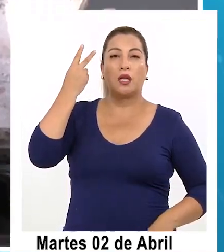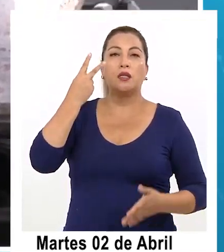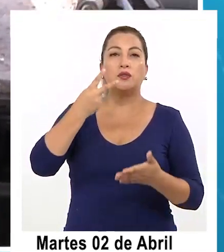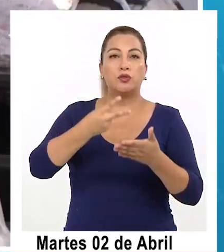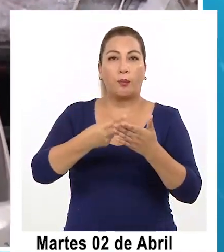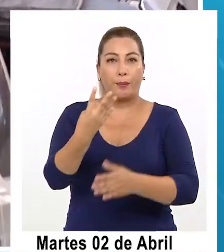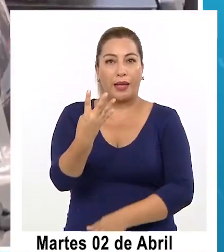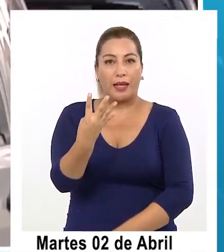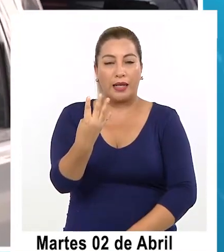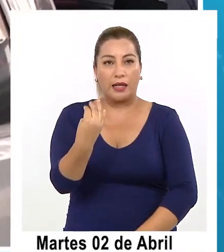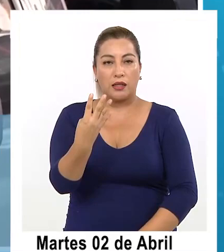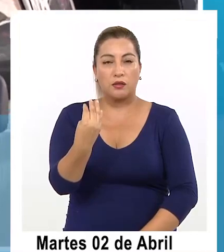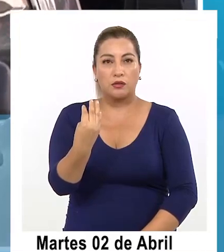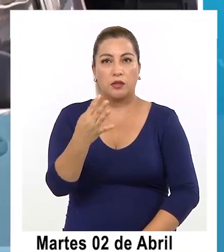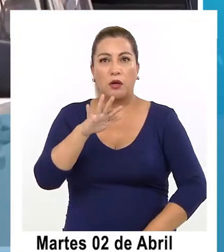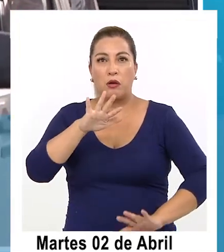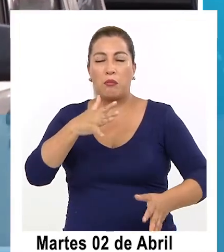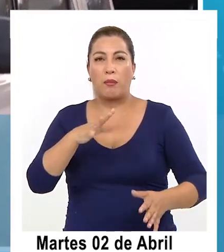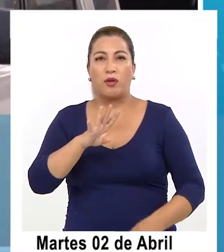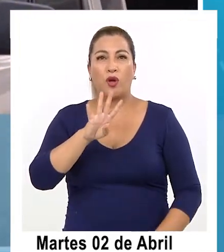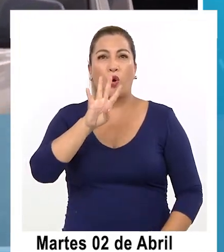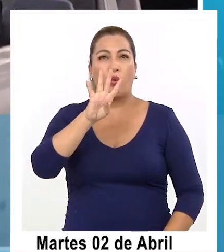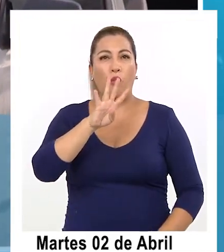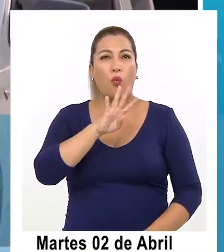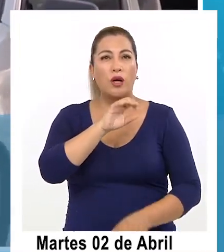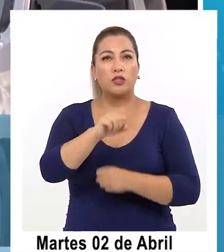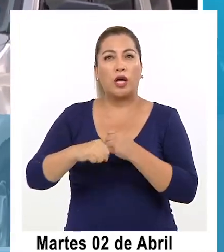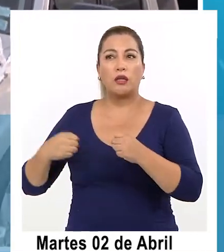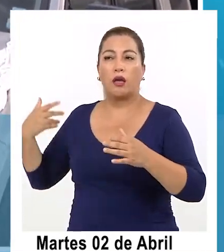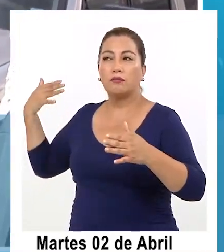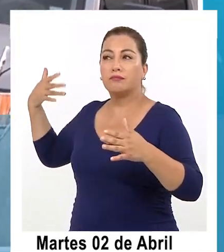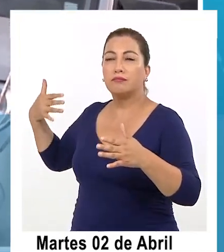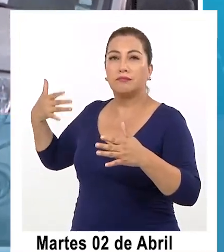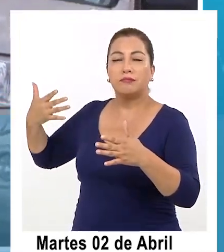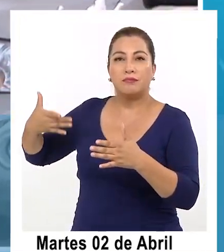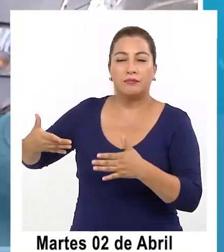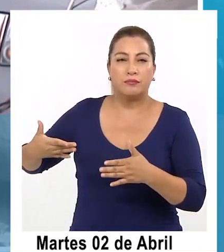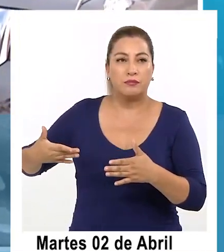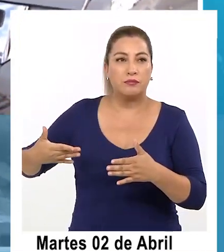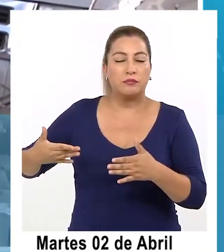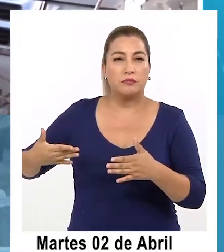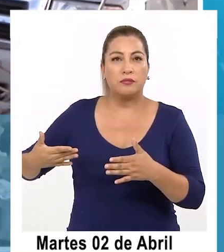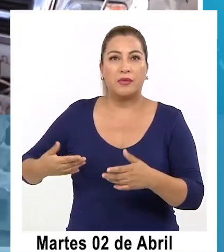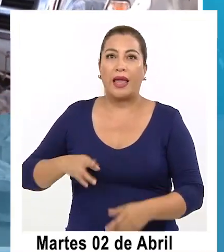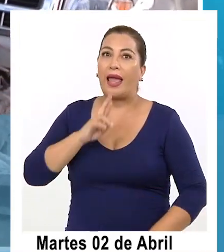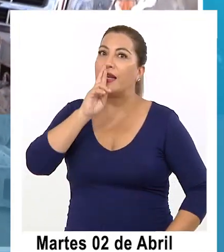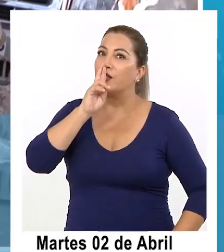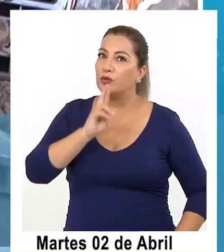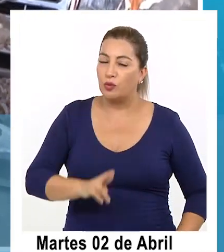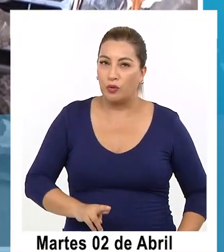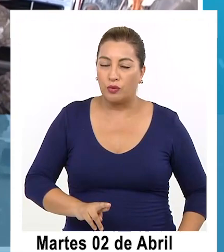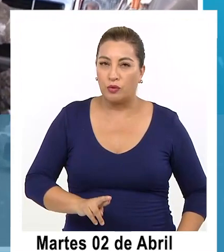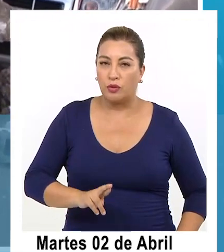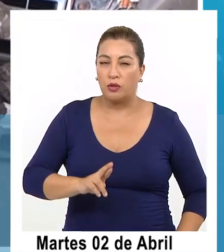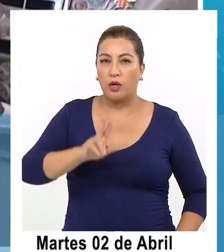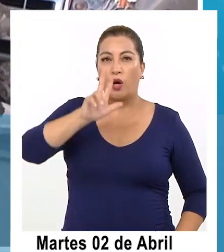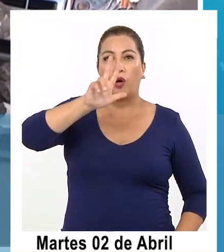catorce habían pasado cuatro años desde el gran terremoto que tuvimos nosotros en la zona centro sur del país el 8